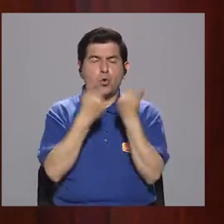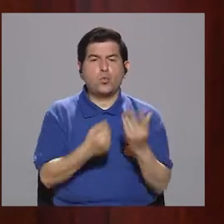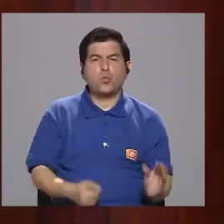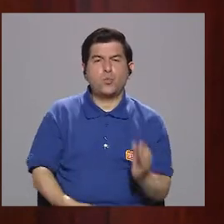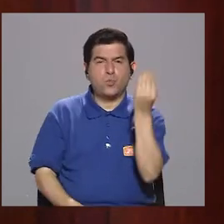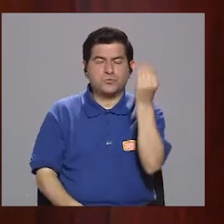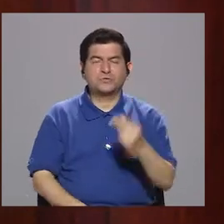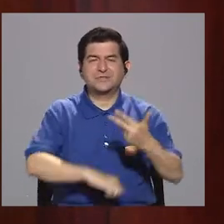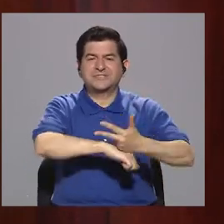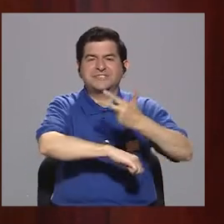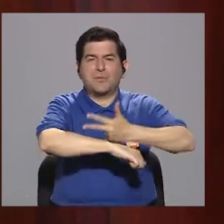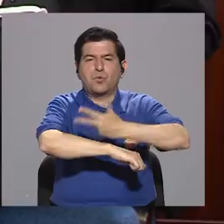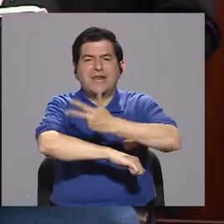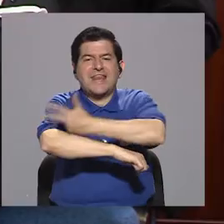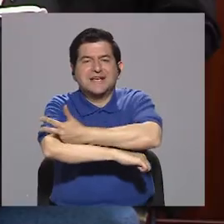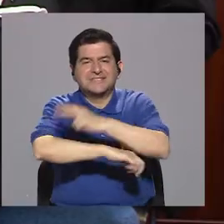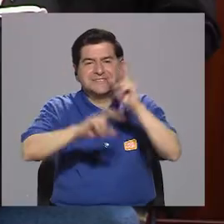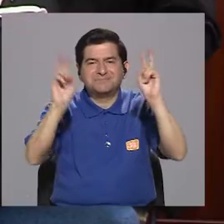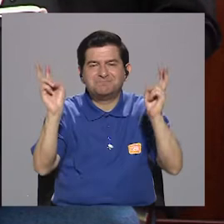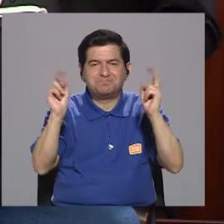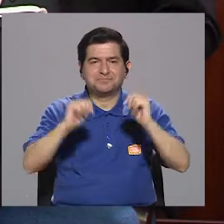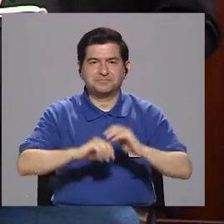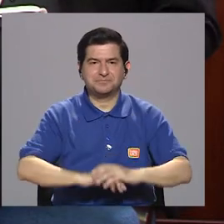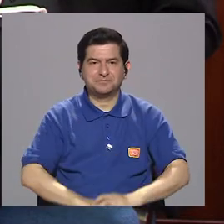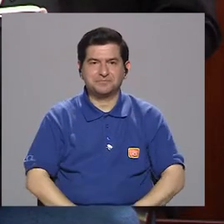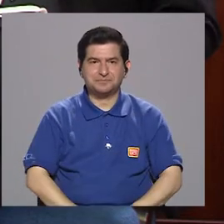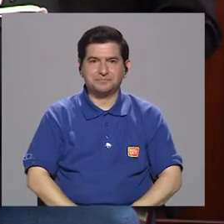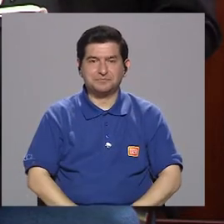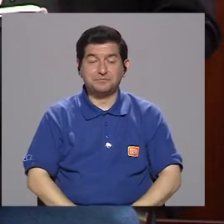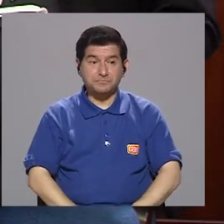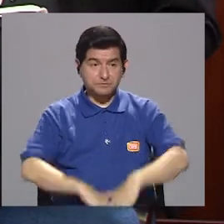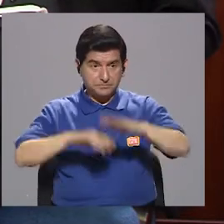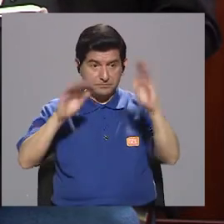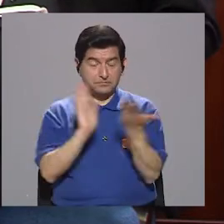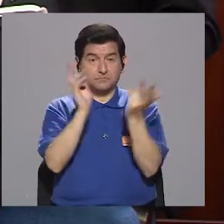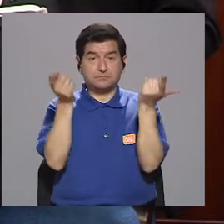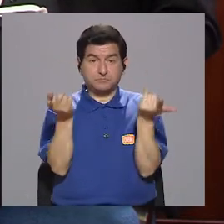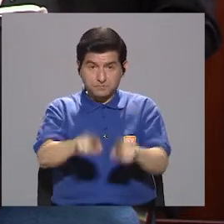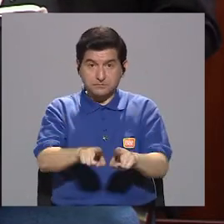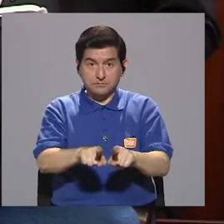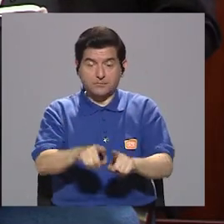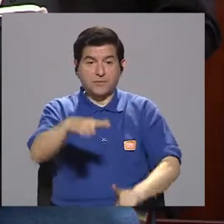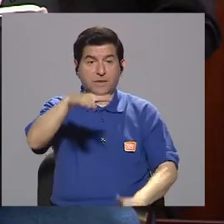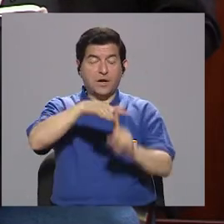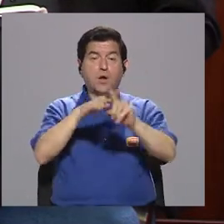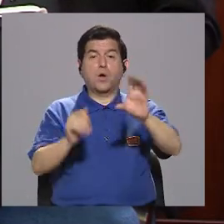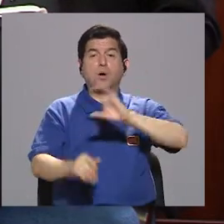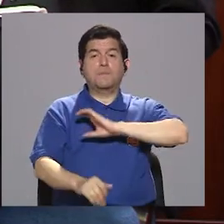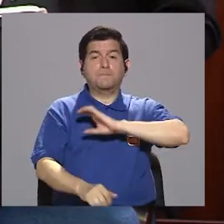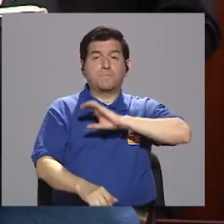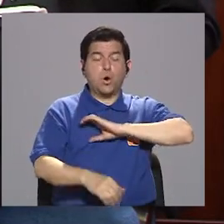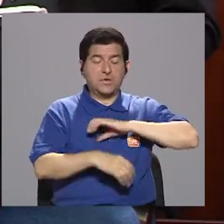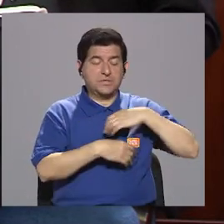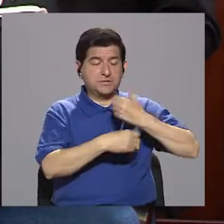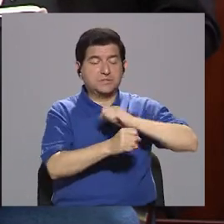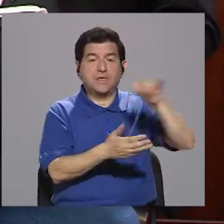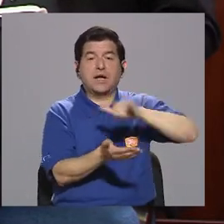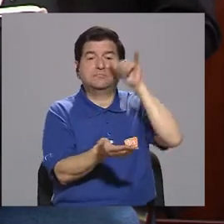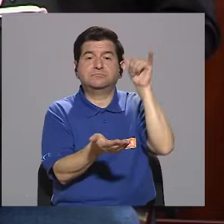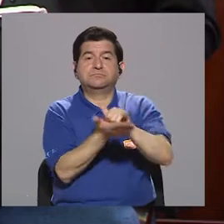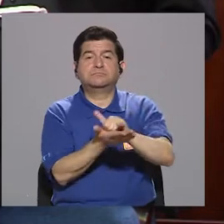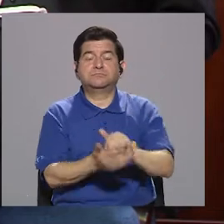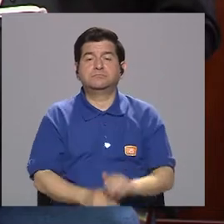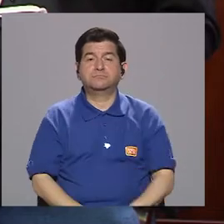juveniles llamadas chapulines. Y justamente para enfrentar ese fenómeno surgió la policía municipal de San José.